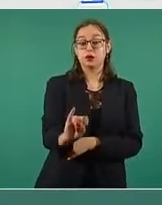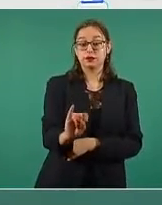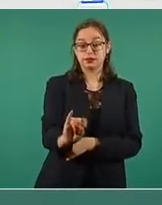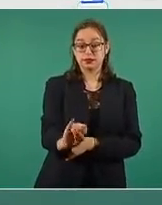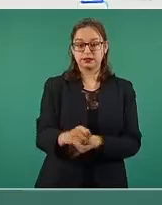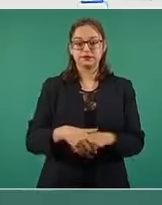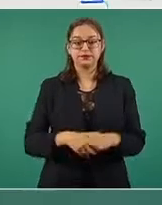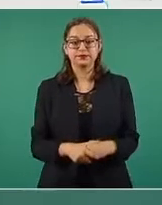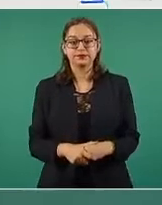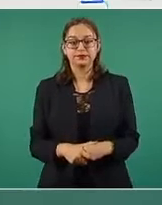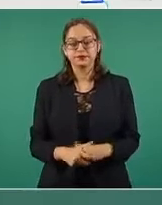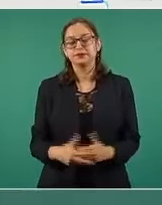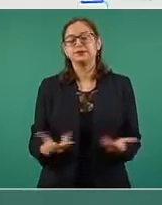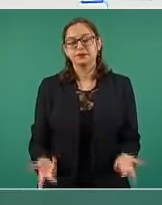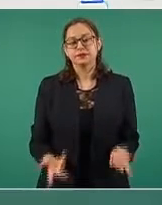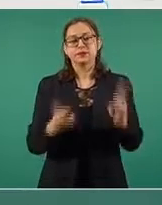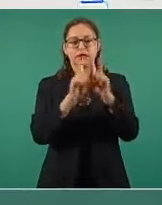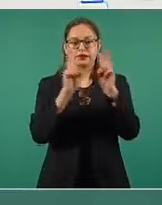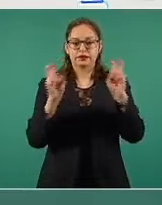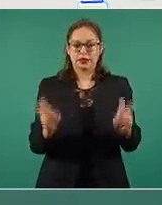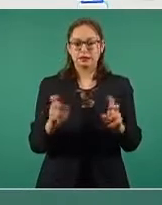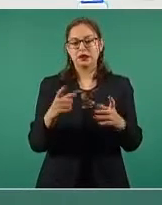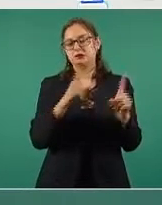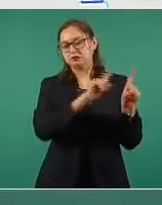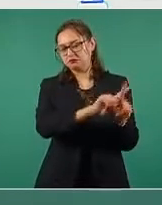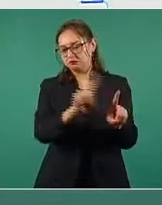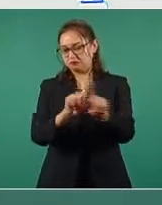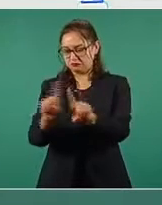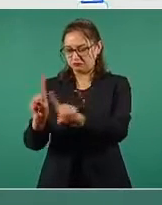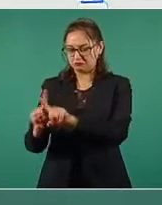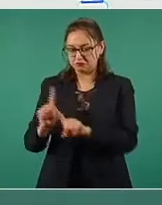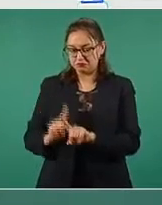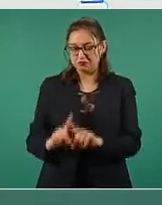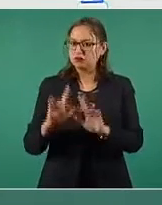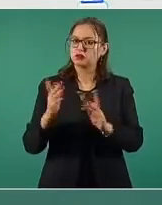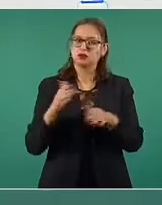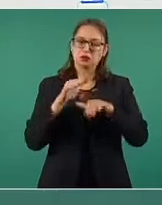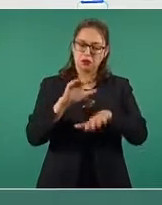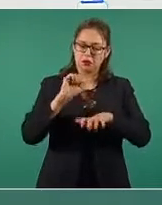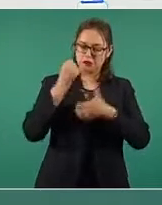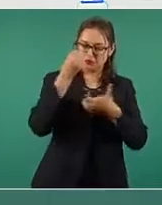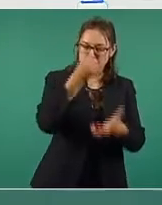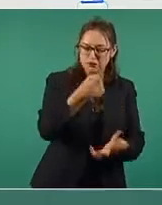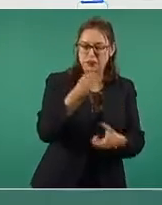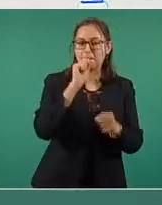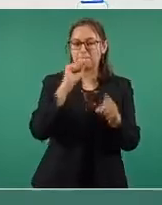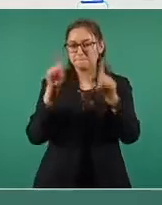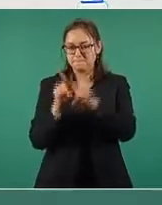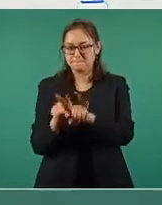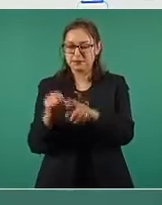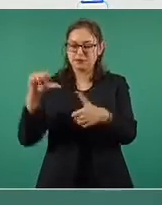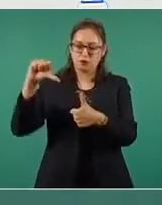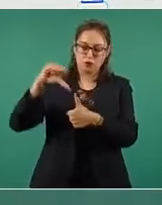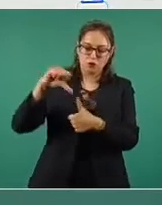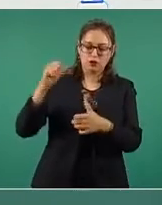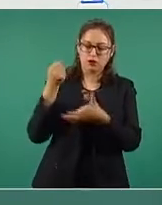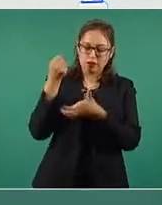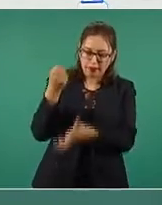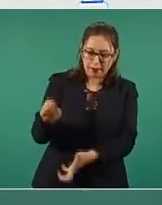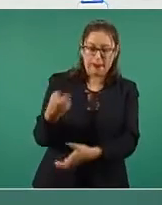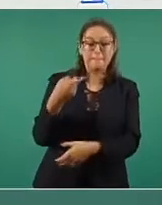varios que tienen que ver con inversión en el sur de México y en Centroamérica, pero también vamos a tratar temas vinculados